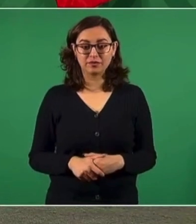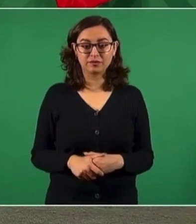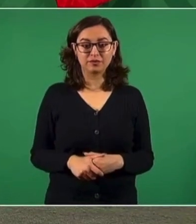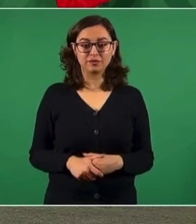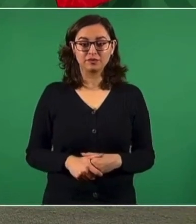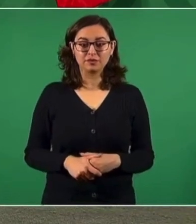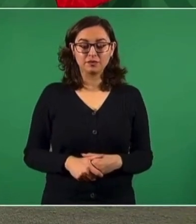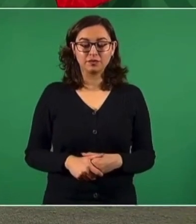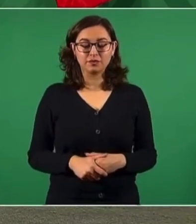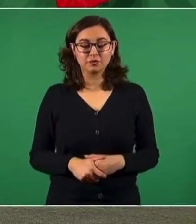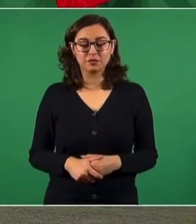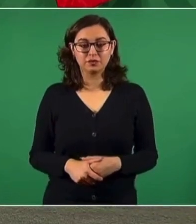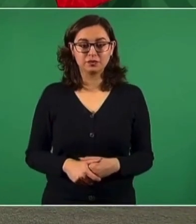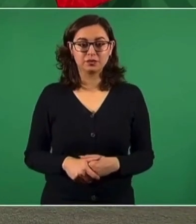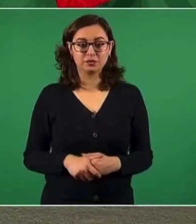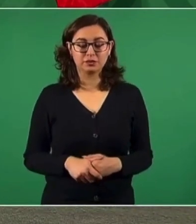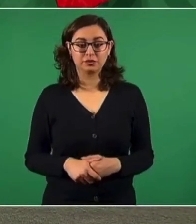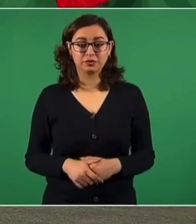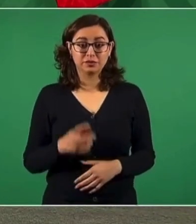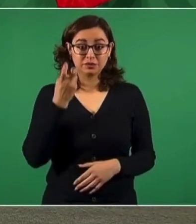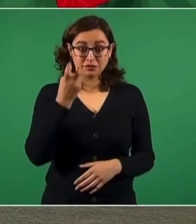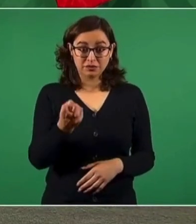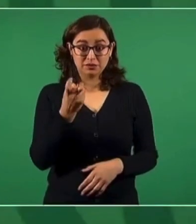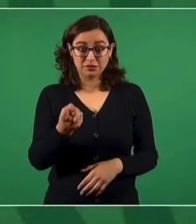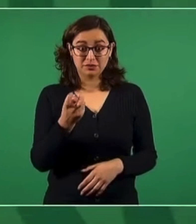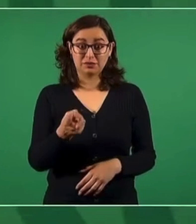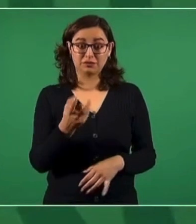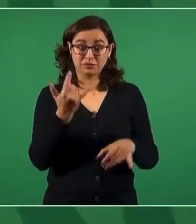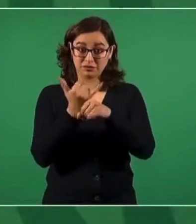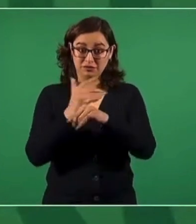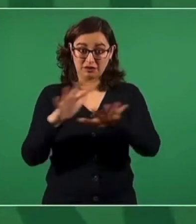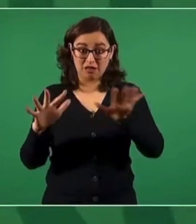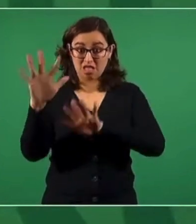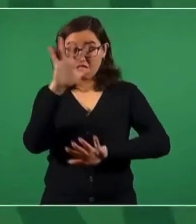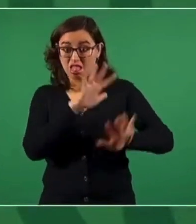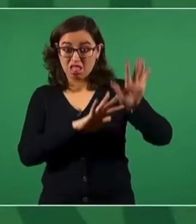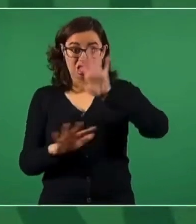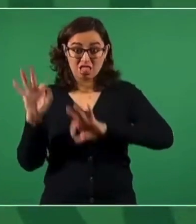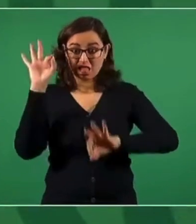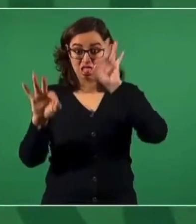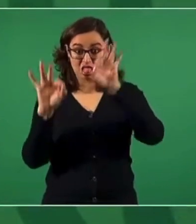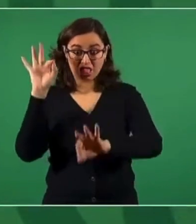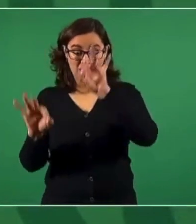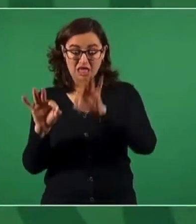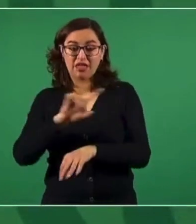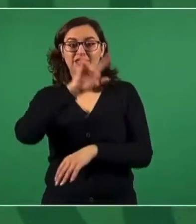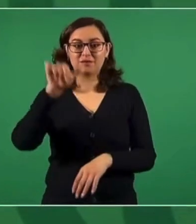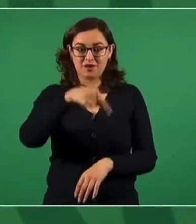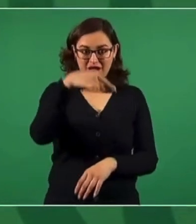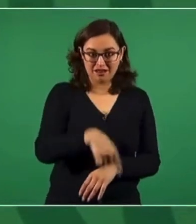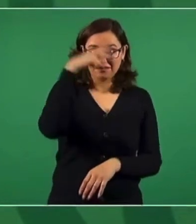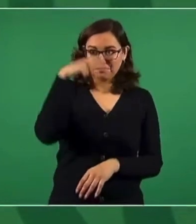de esa información distorsionada aquí se le da vuelo, porque